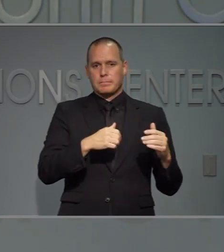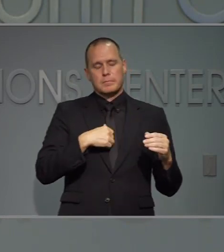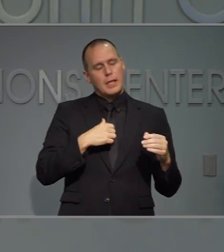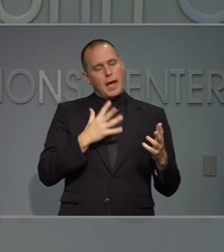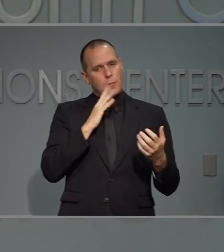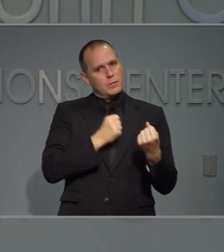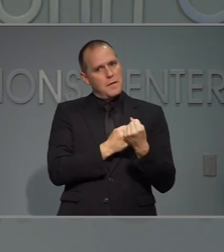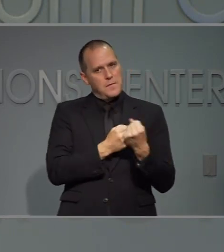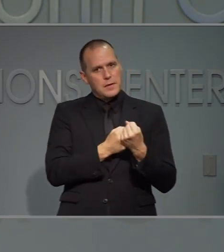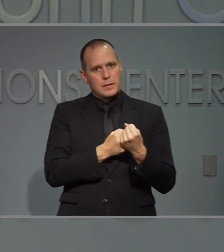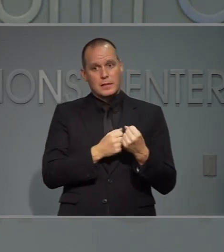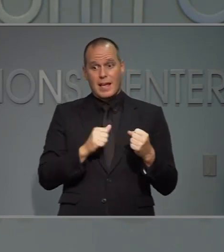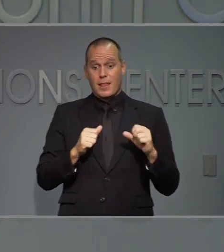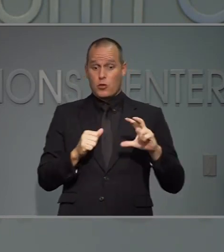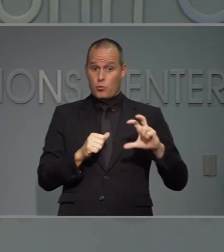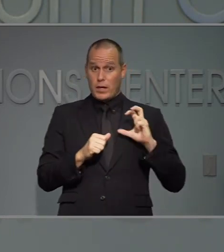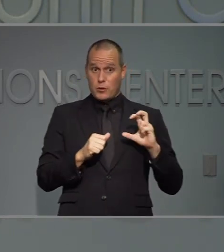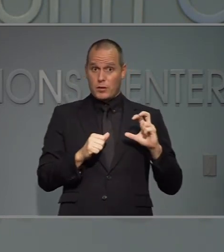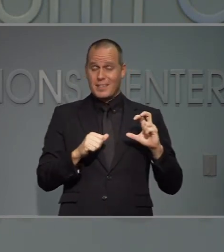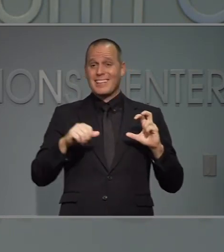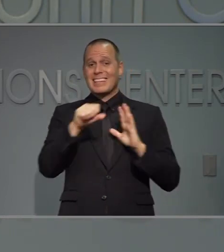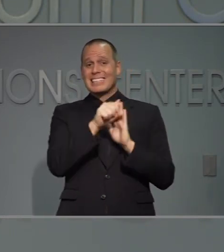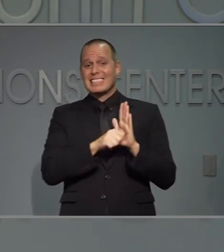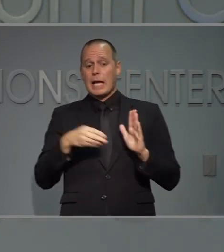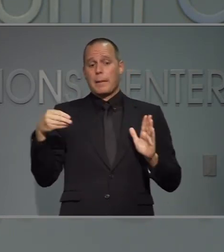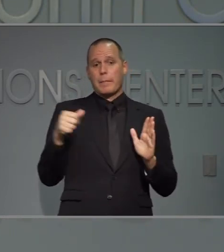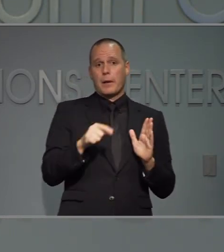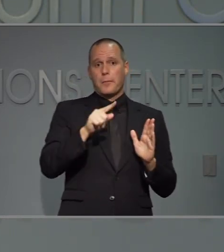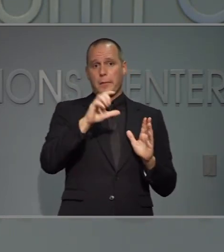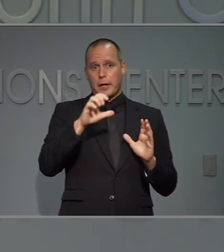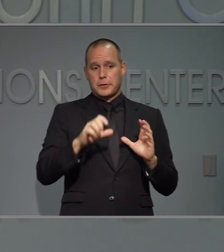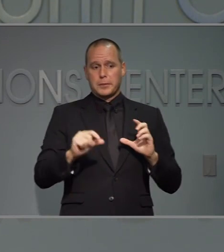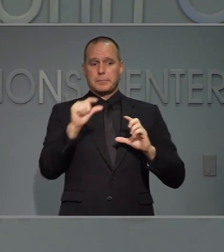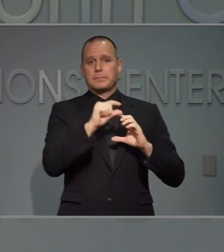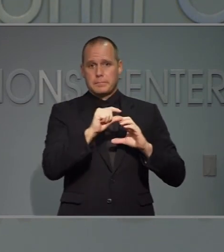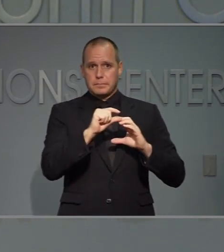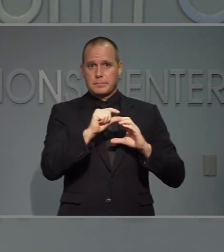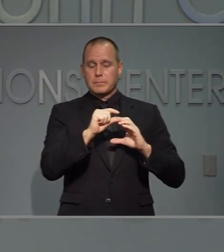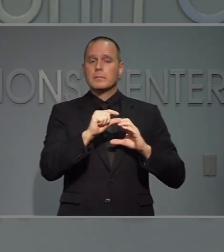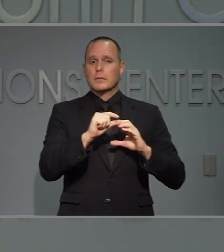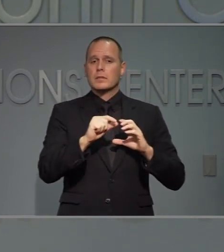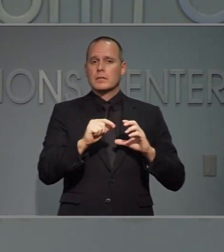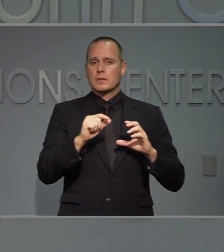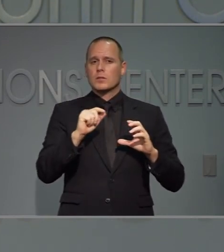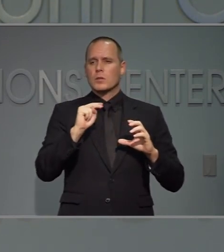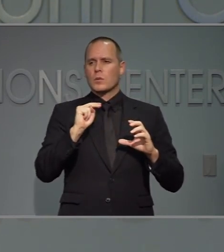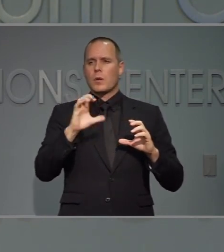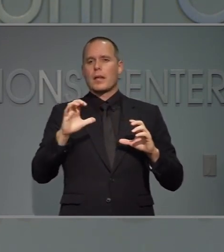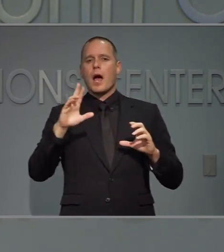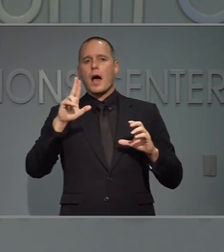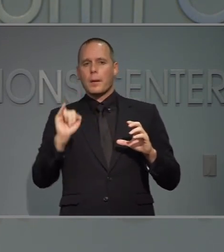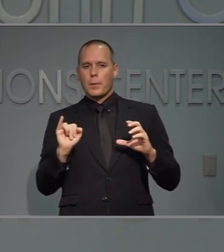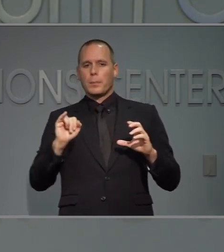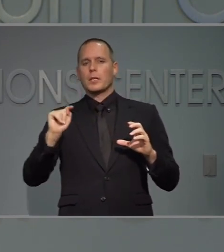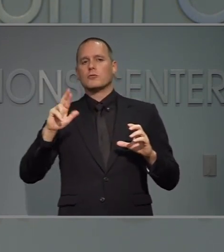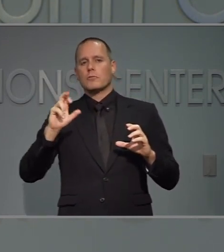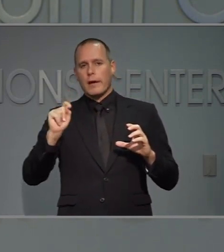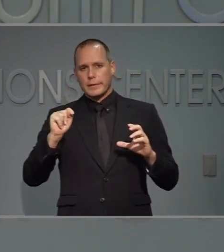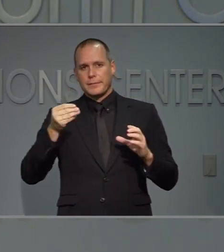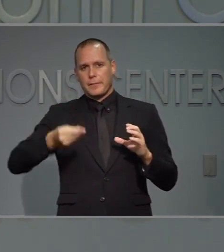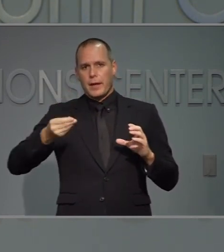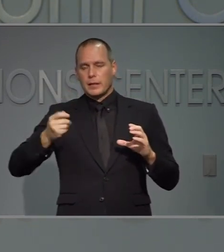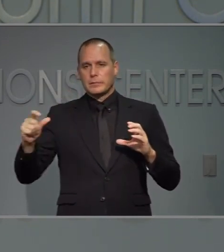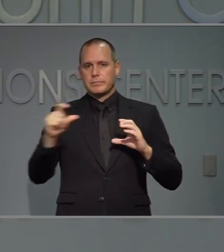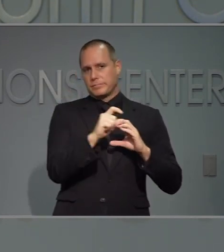abogo por qué. Aceptemos esos trescientos dólares y agregamos cien dólares por el fondo